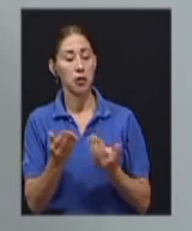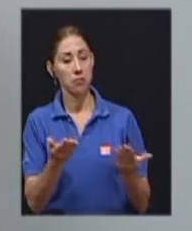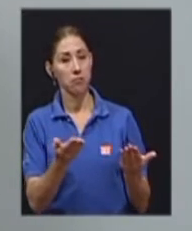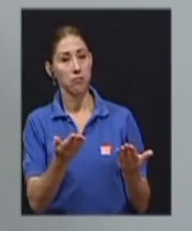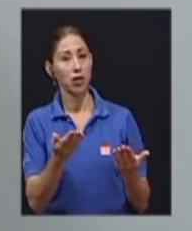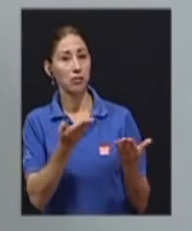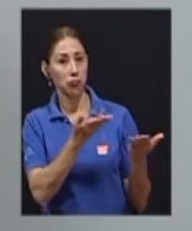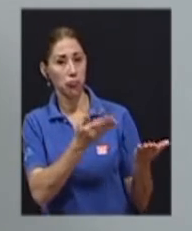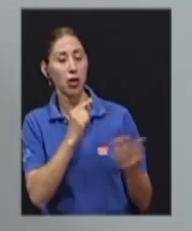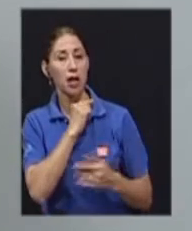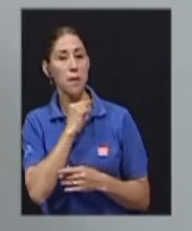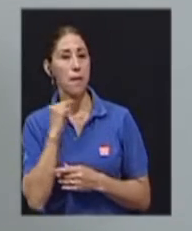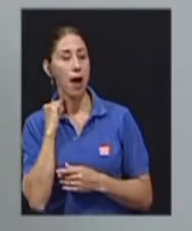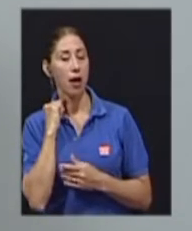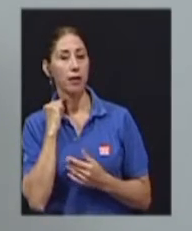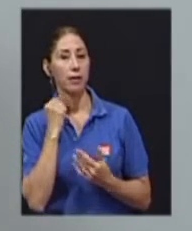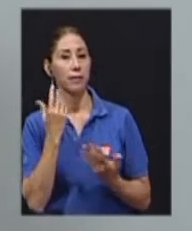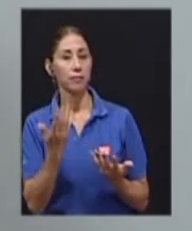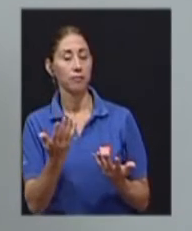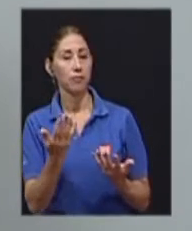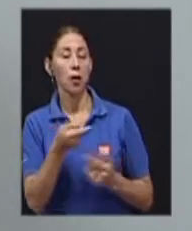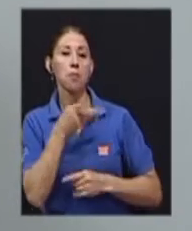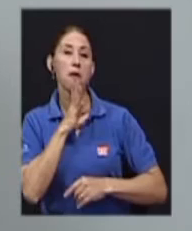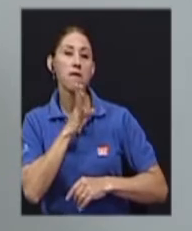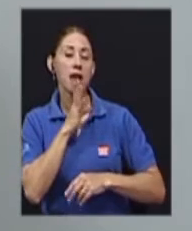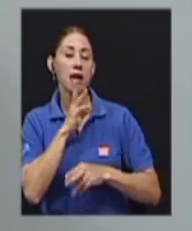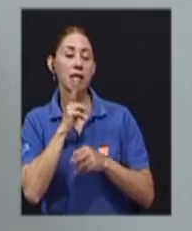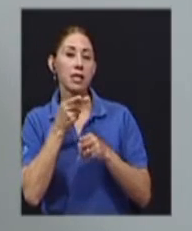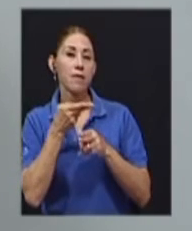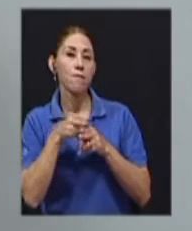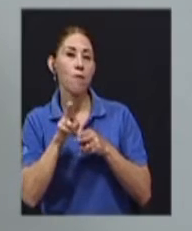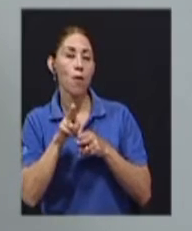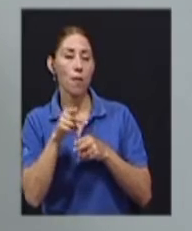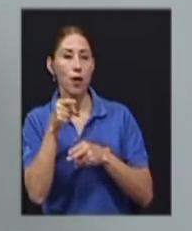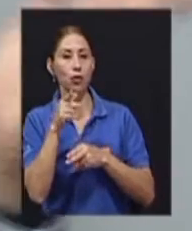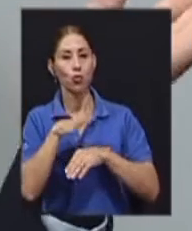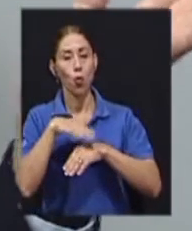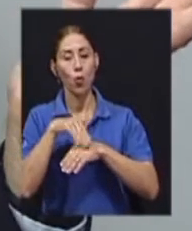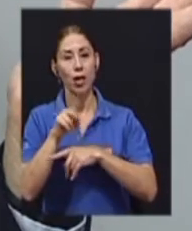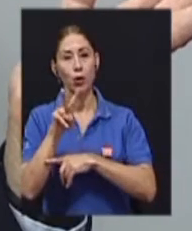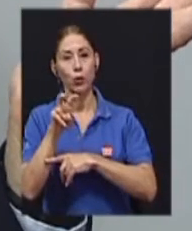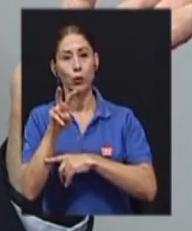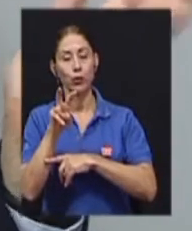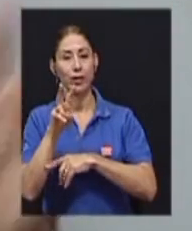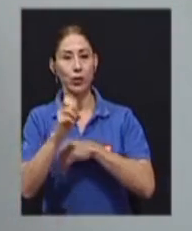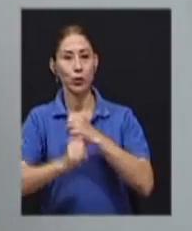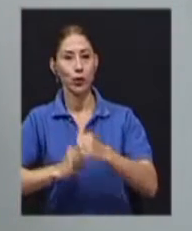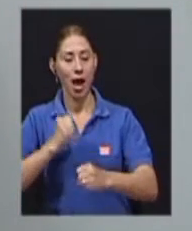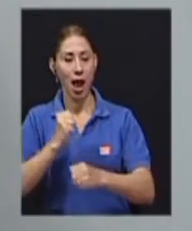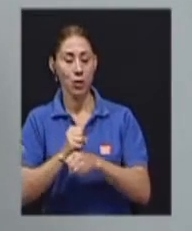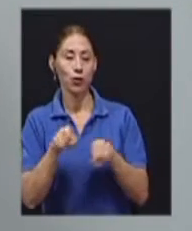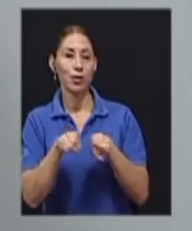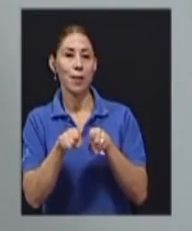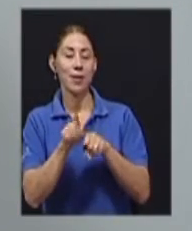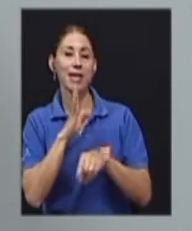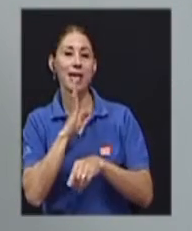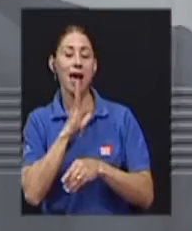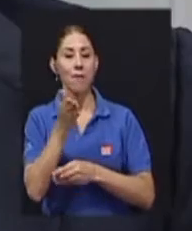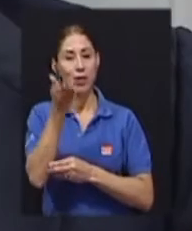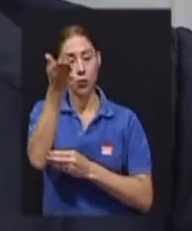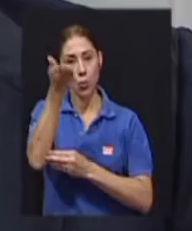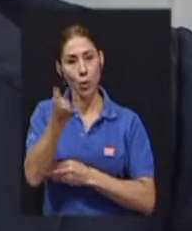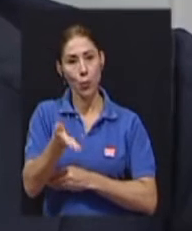a que se refiera brevemente al bicentenario y a Don Bosco en particular.